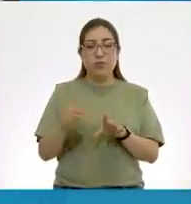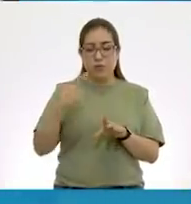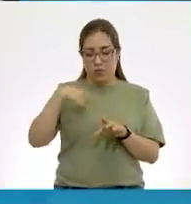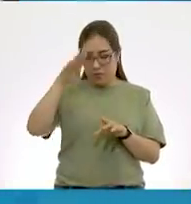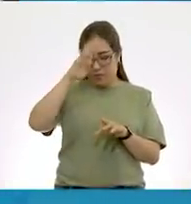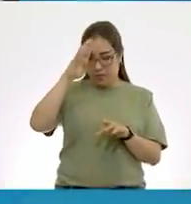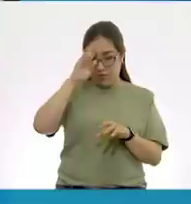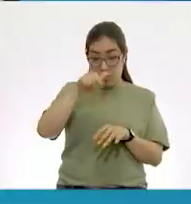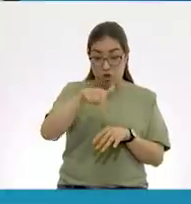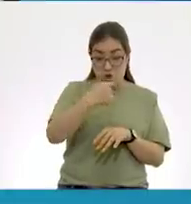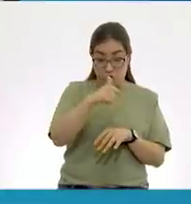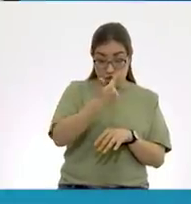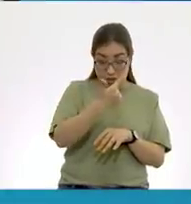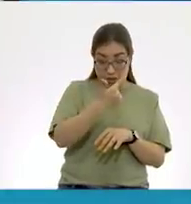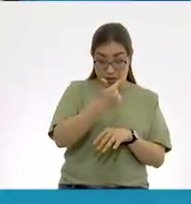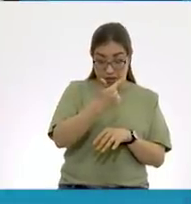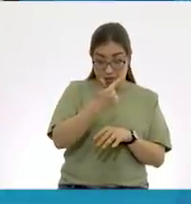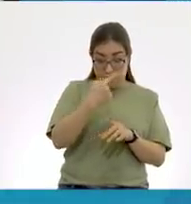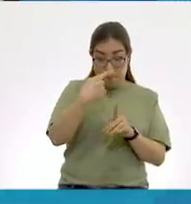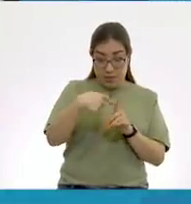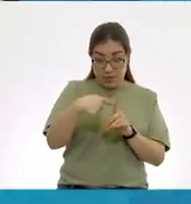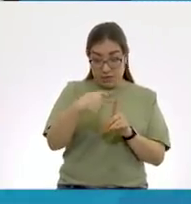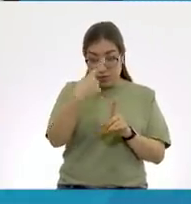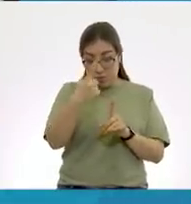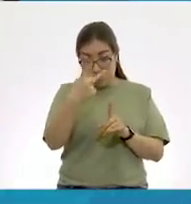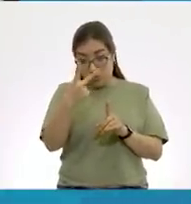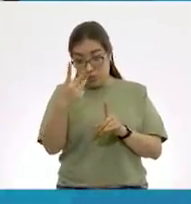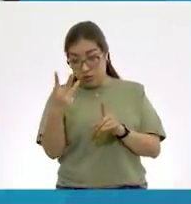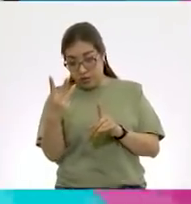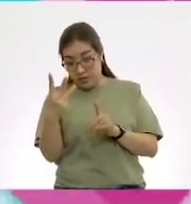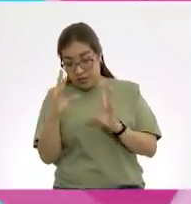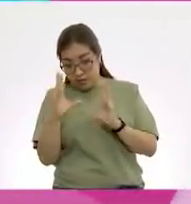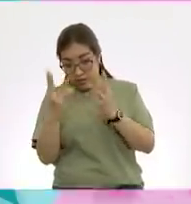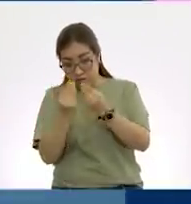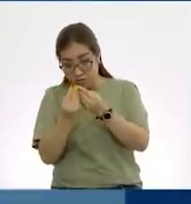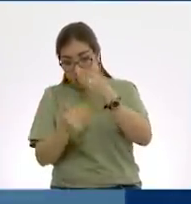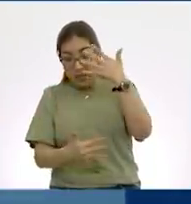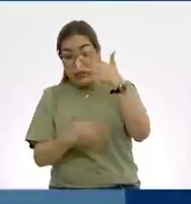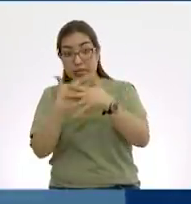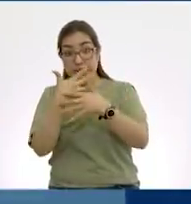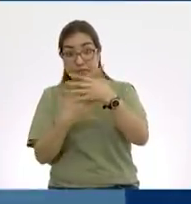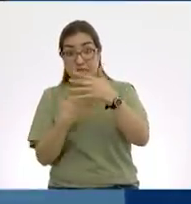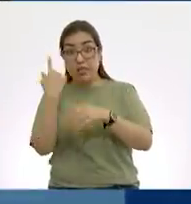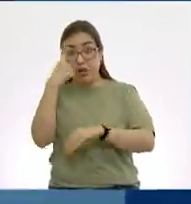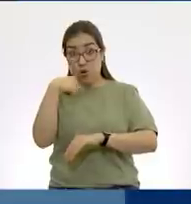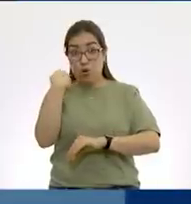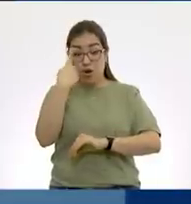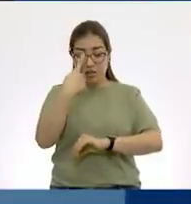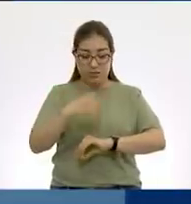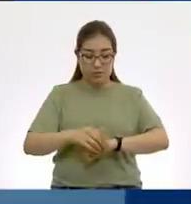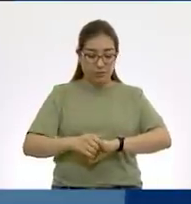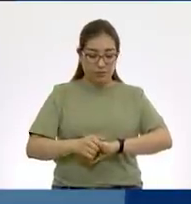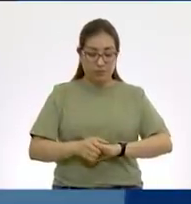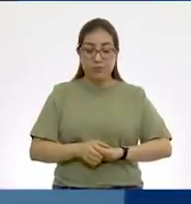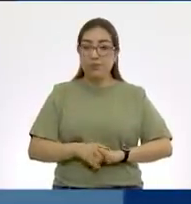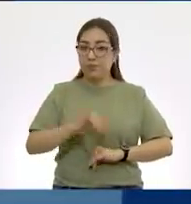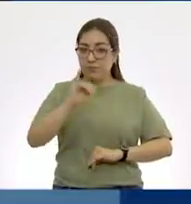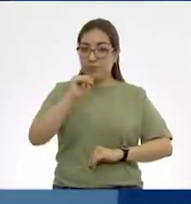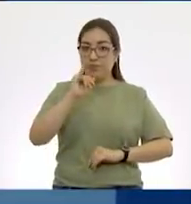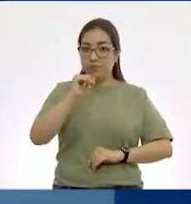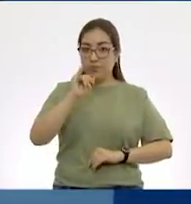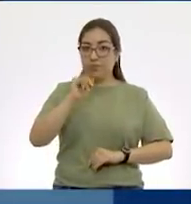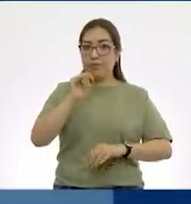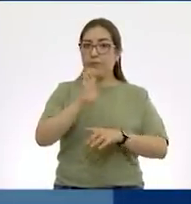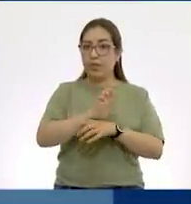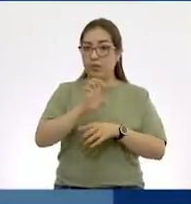12 y a eso le tengo que sumar 14, 15, tres horas. Y entonces, las 12